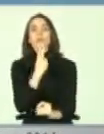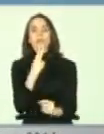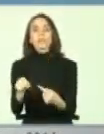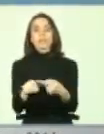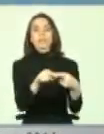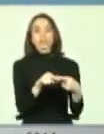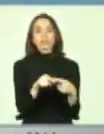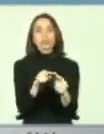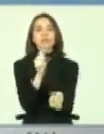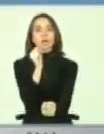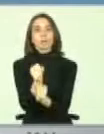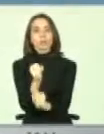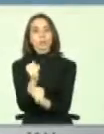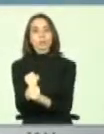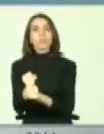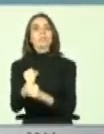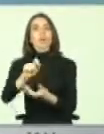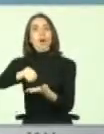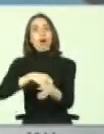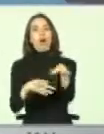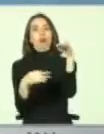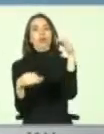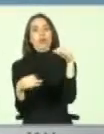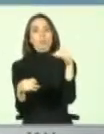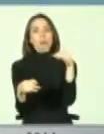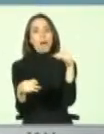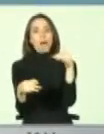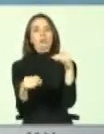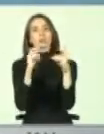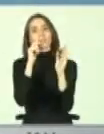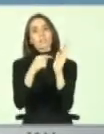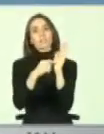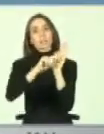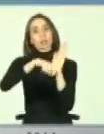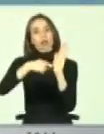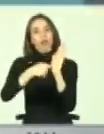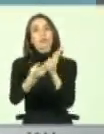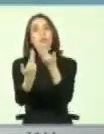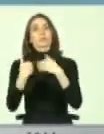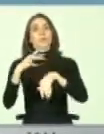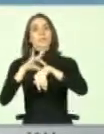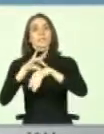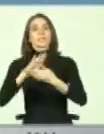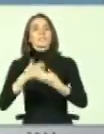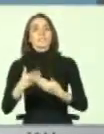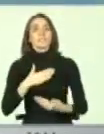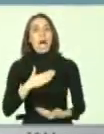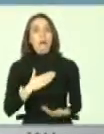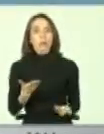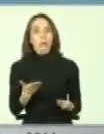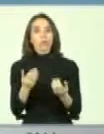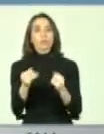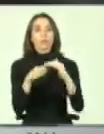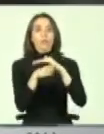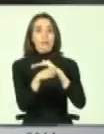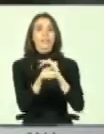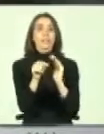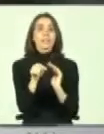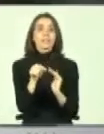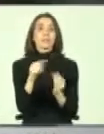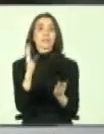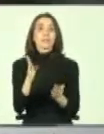productiva, laboral, con contrato, por lo tanto con acceso a la salud, en fin, que es lo que debiéramos tender.